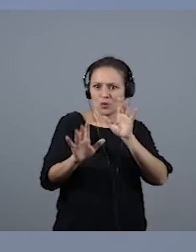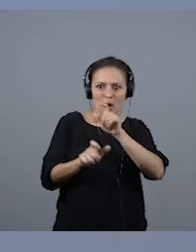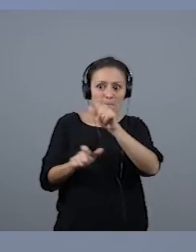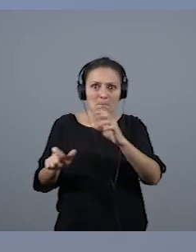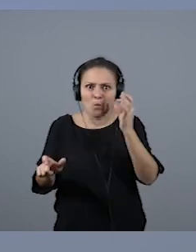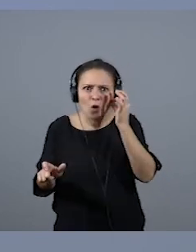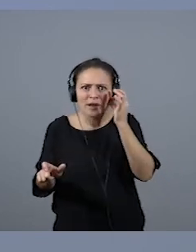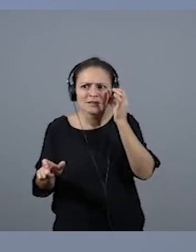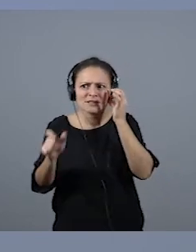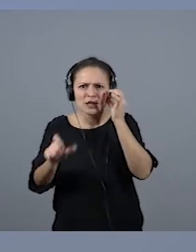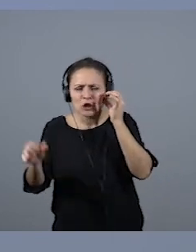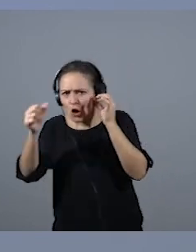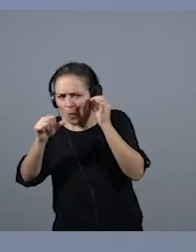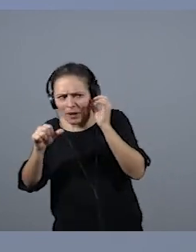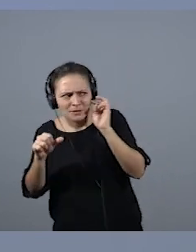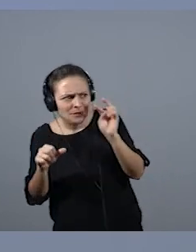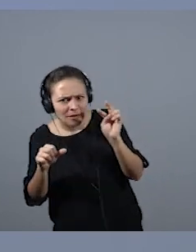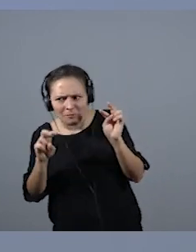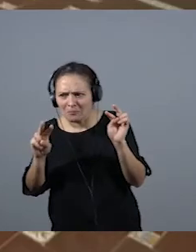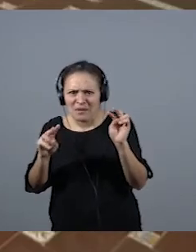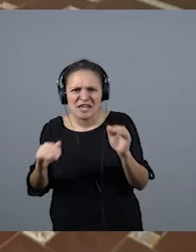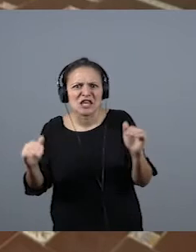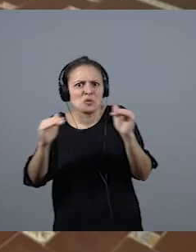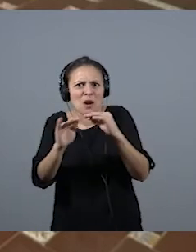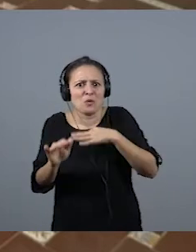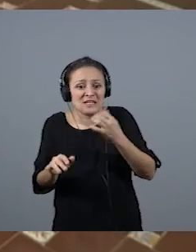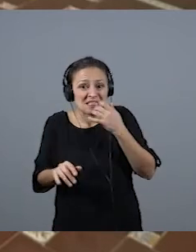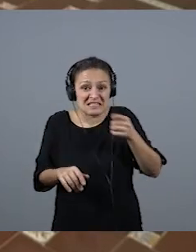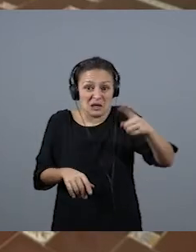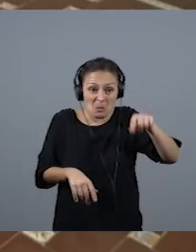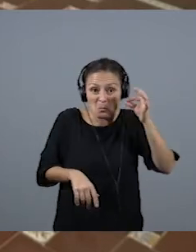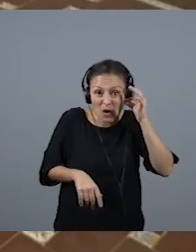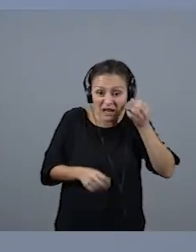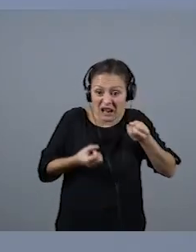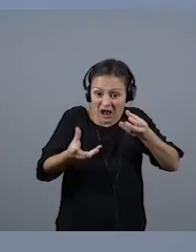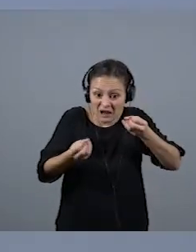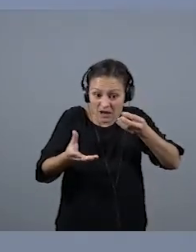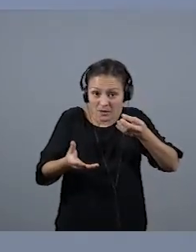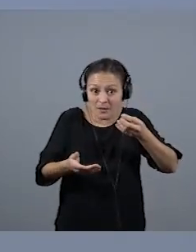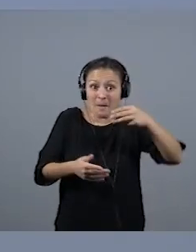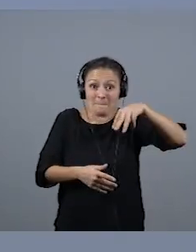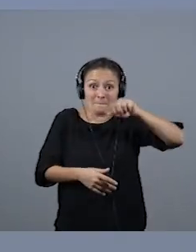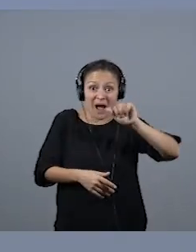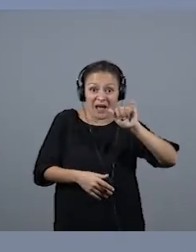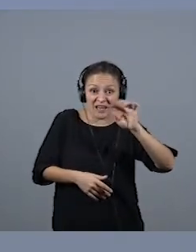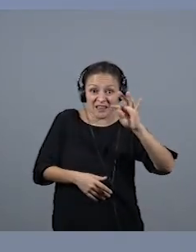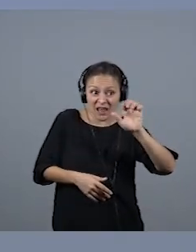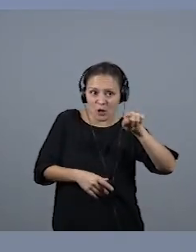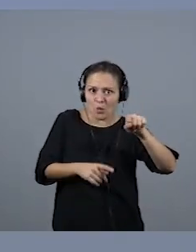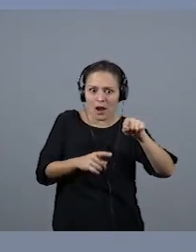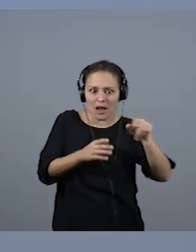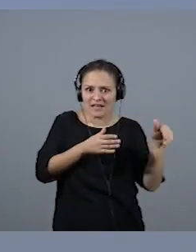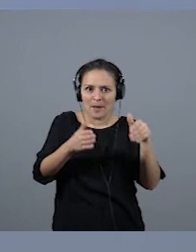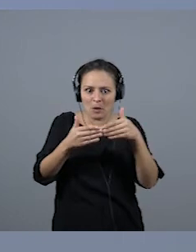las cosas igual que los hombres, que si se ponían a relatar, que relataran. Él decía, Maite ha abierto aquí el camino para que empiecen las